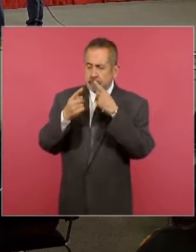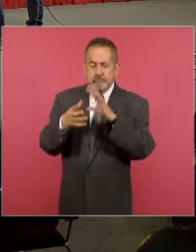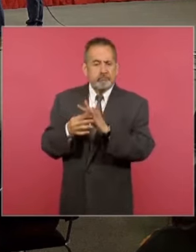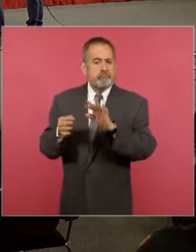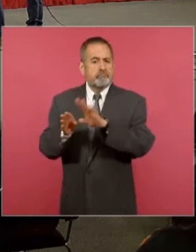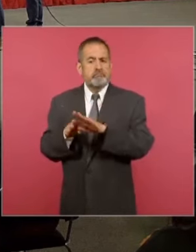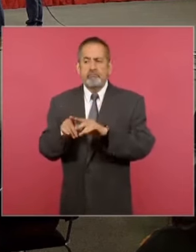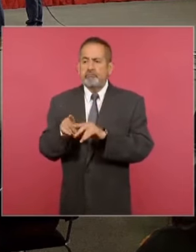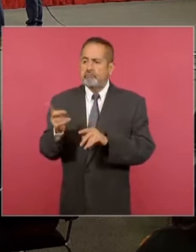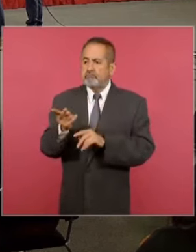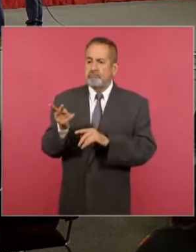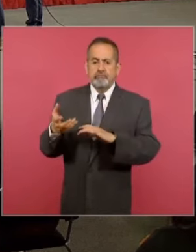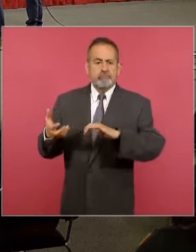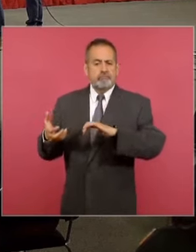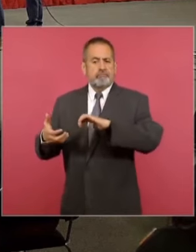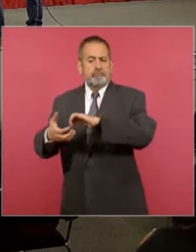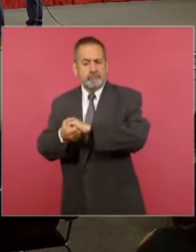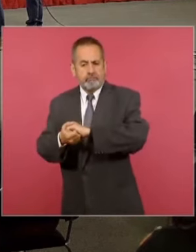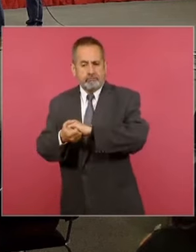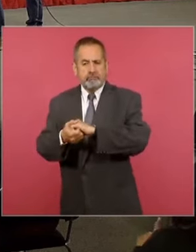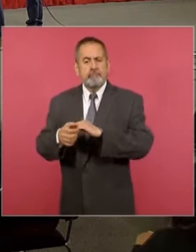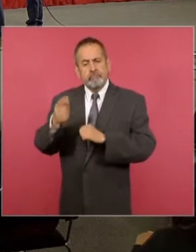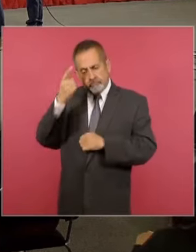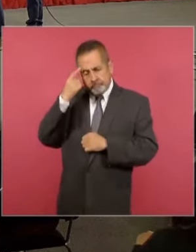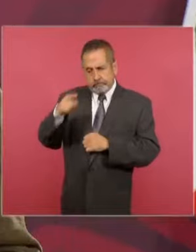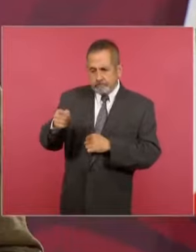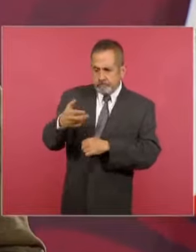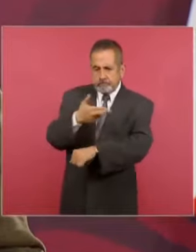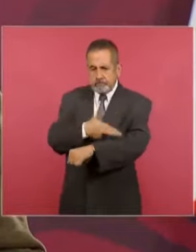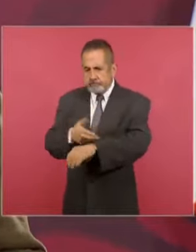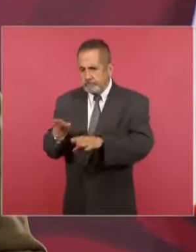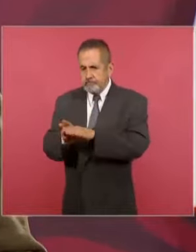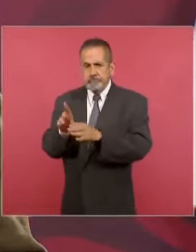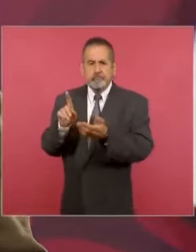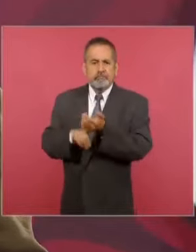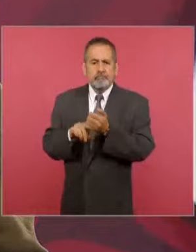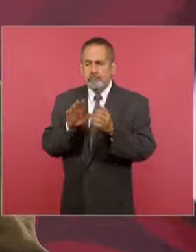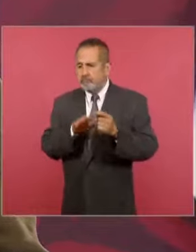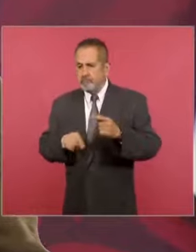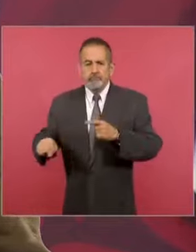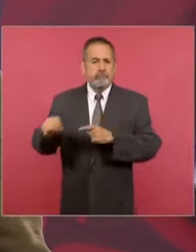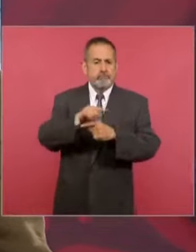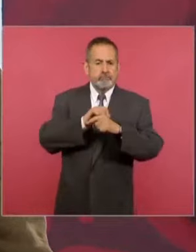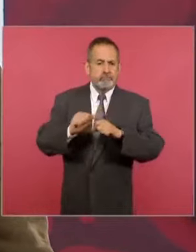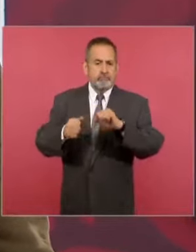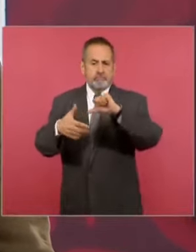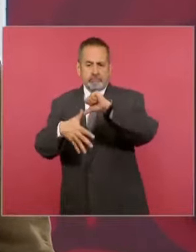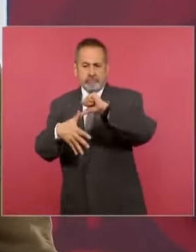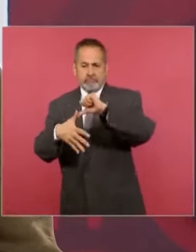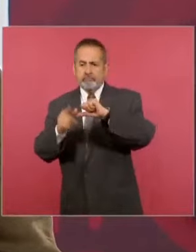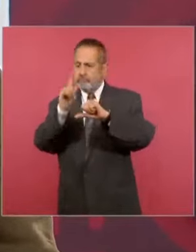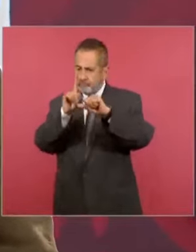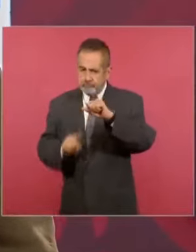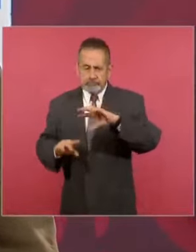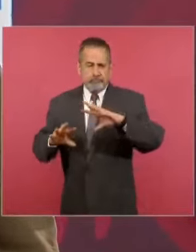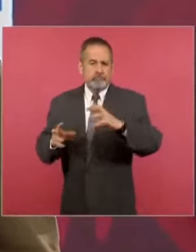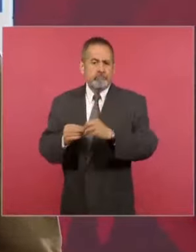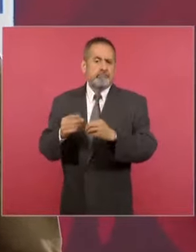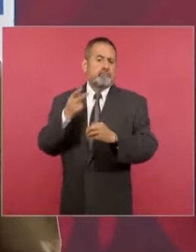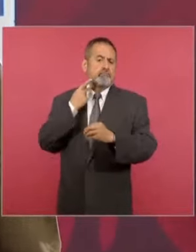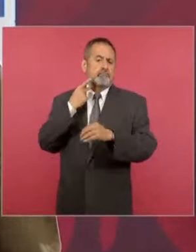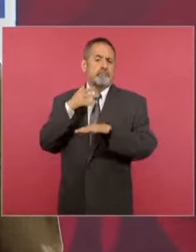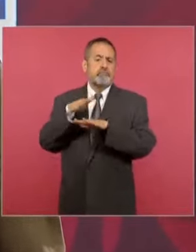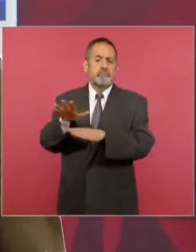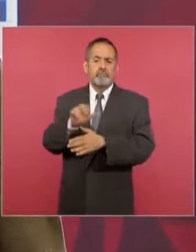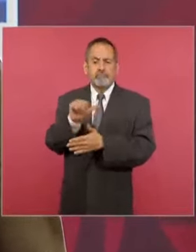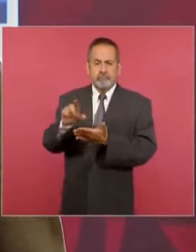una alianza estratégica para configurar un gran acuerdo latinoamericano sobre política de